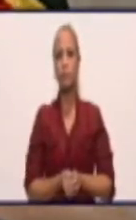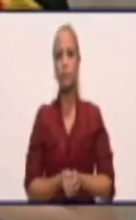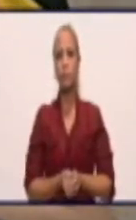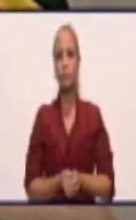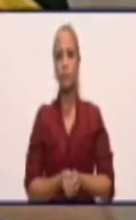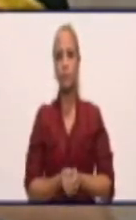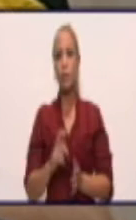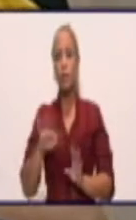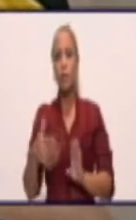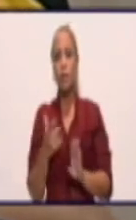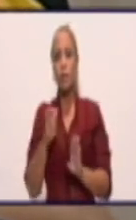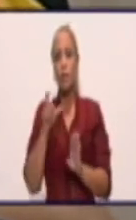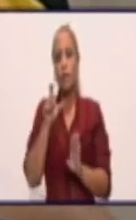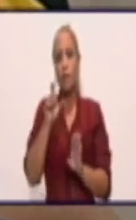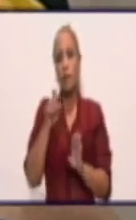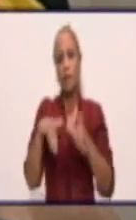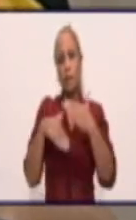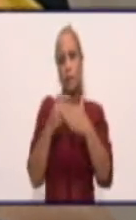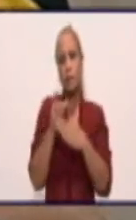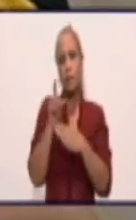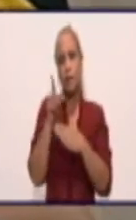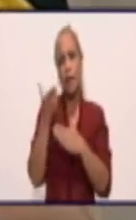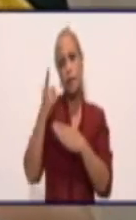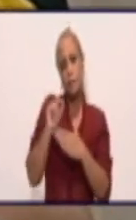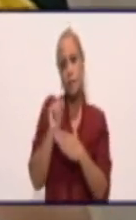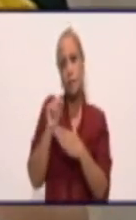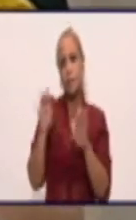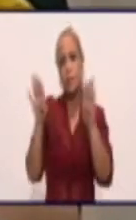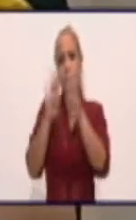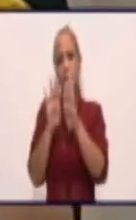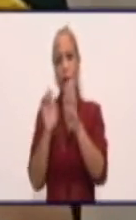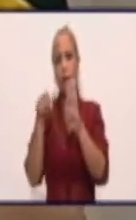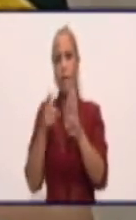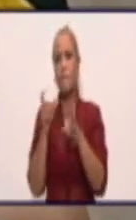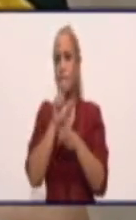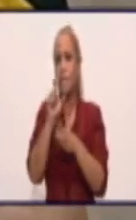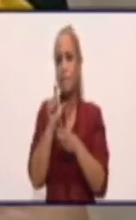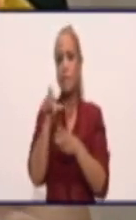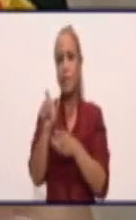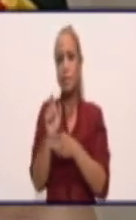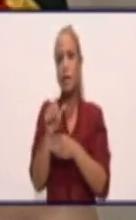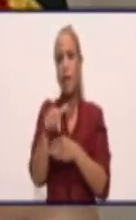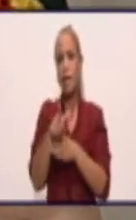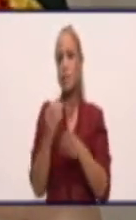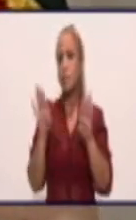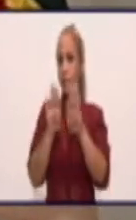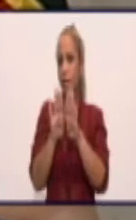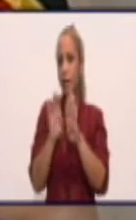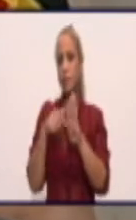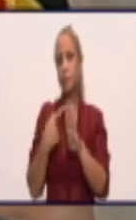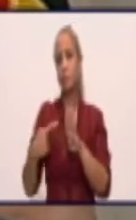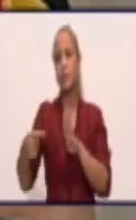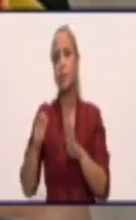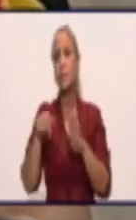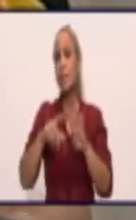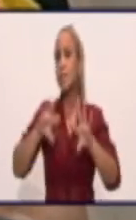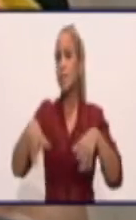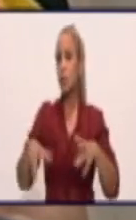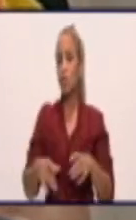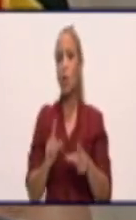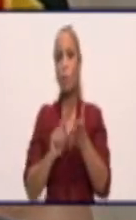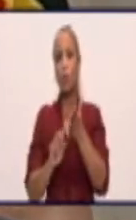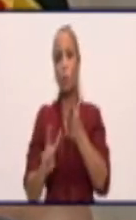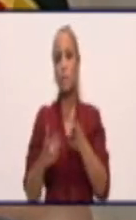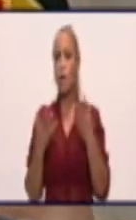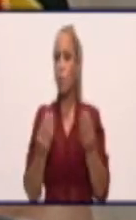extiende la fecha de cierre ahora hasta el próximo 7 de julio. Esa es la situación de la provincia, muy complicada hoy, muy complicada la